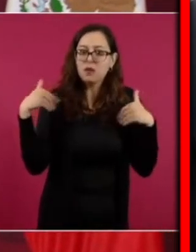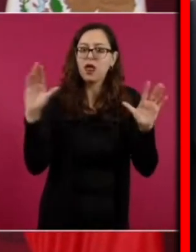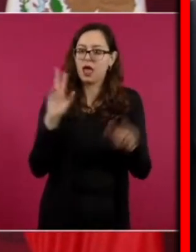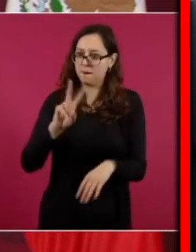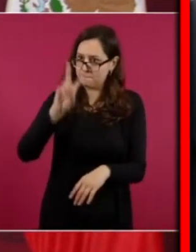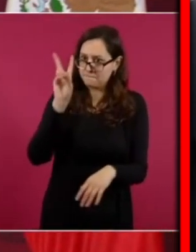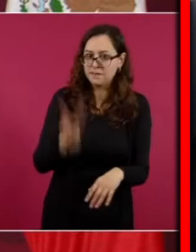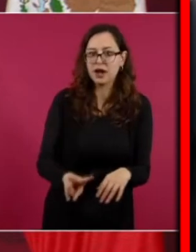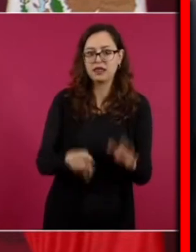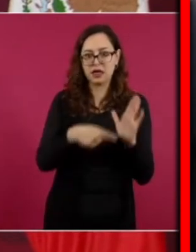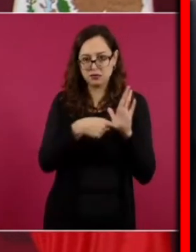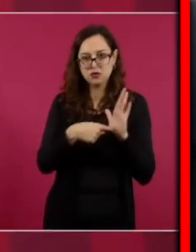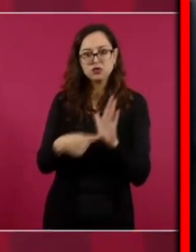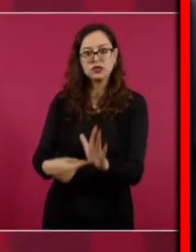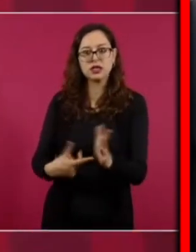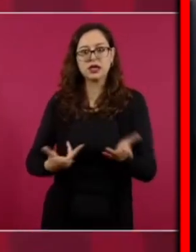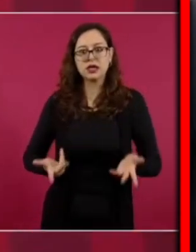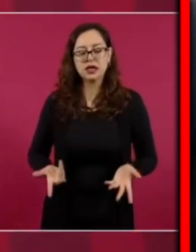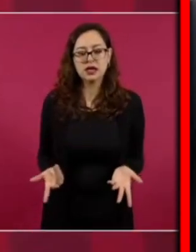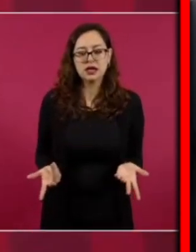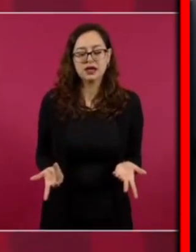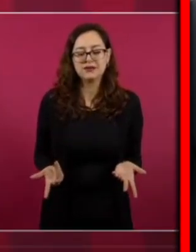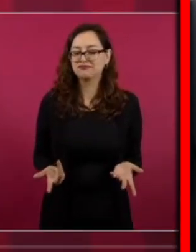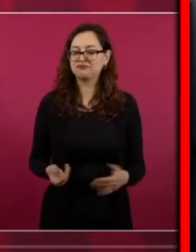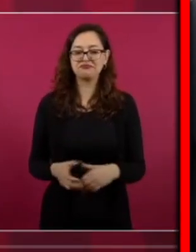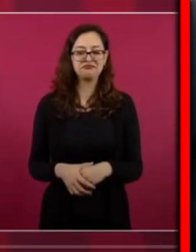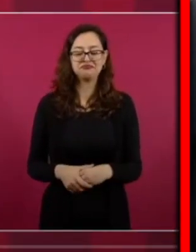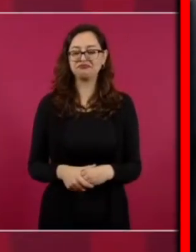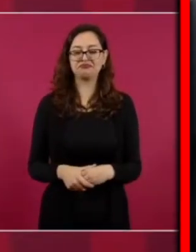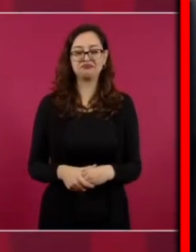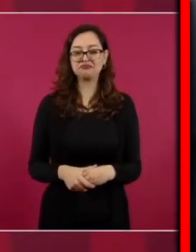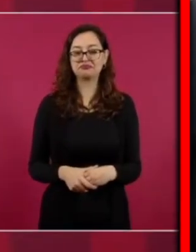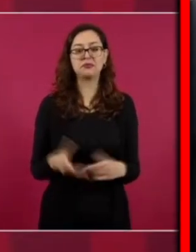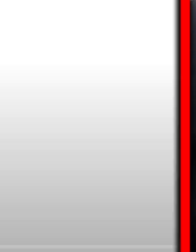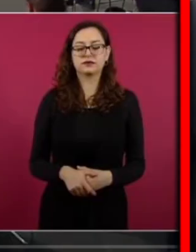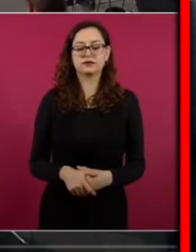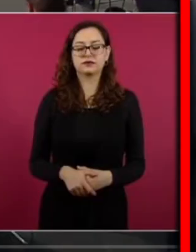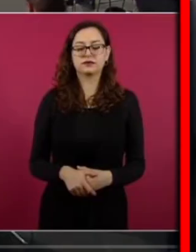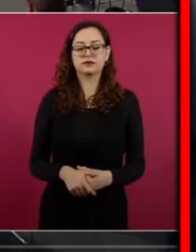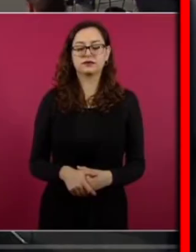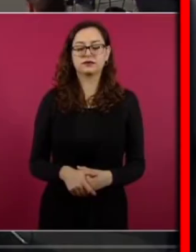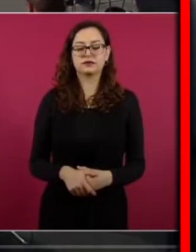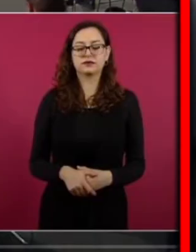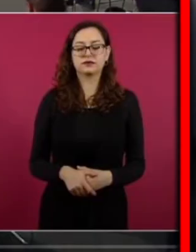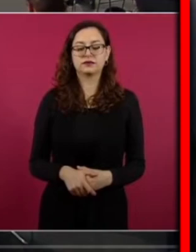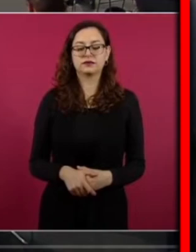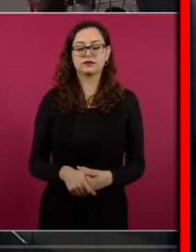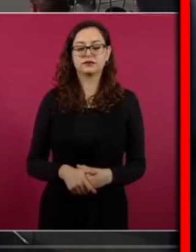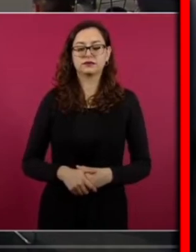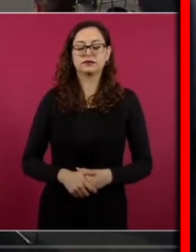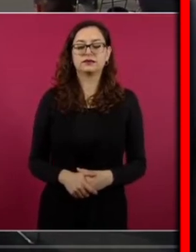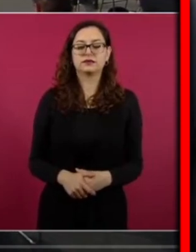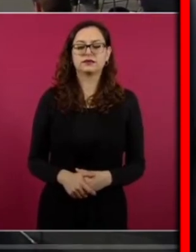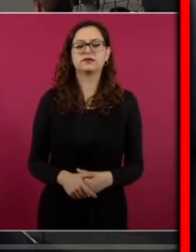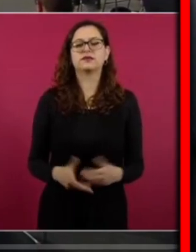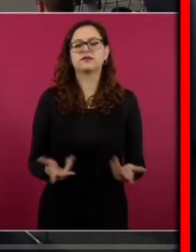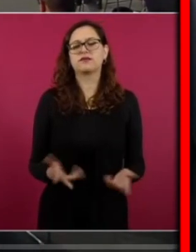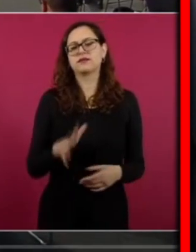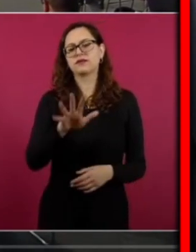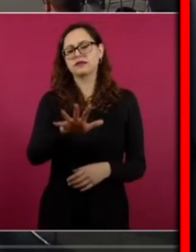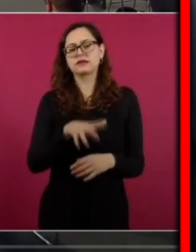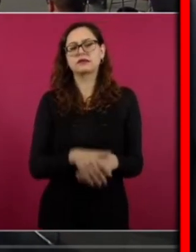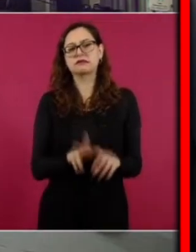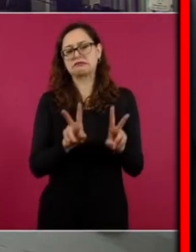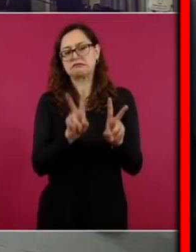aplasta a la oposición con este mensaje que dio el día de hoy vamos a escuchar La reforma